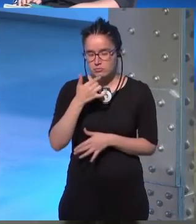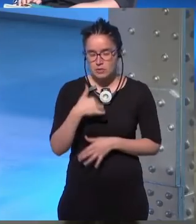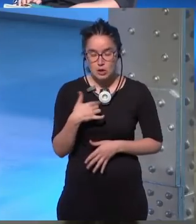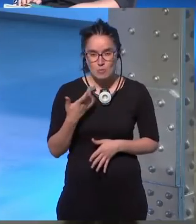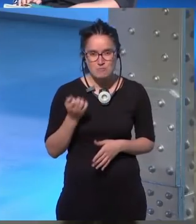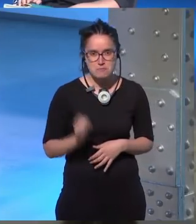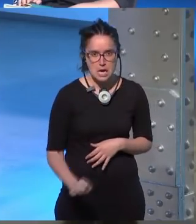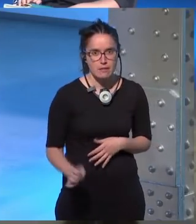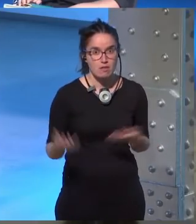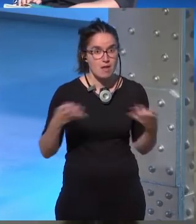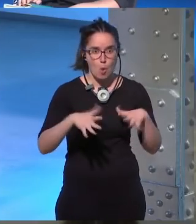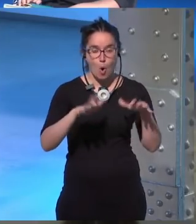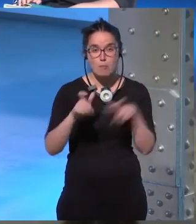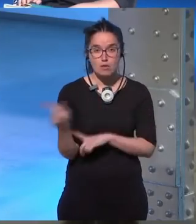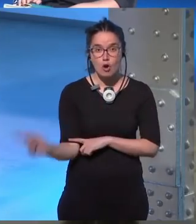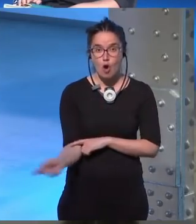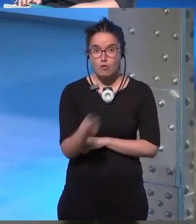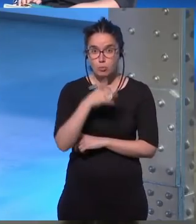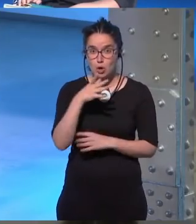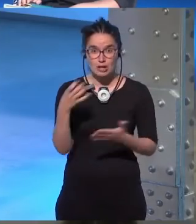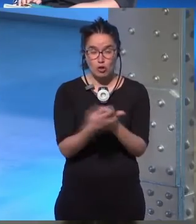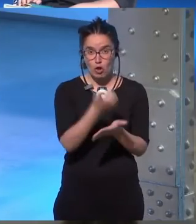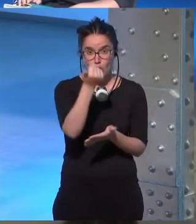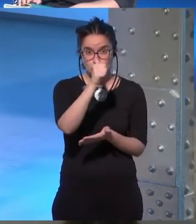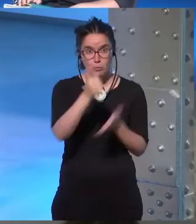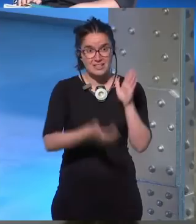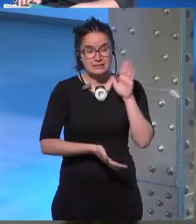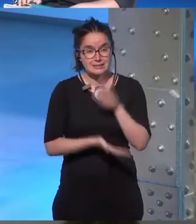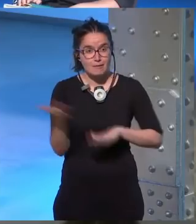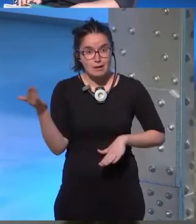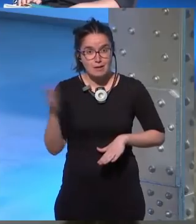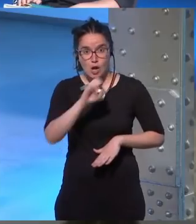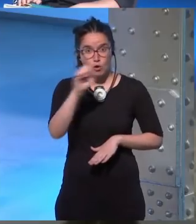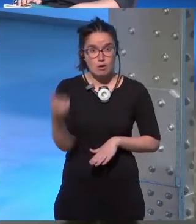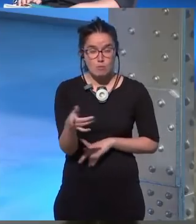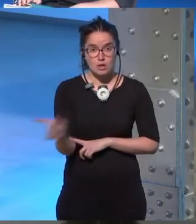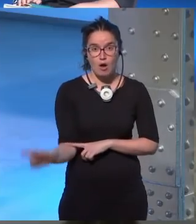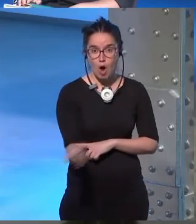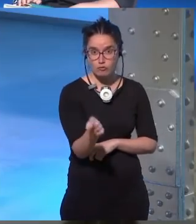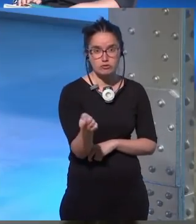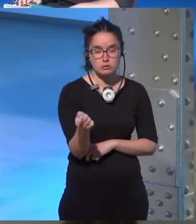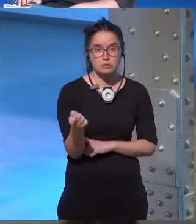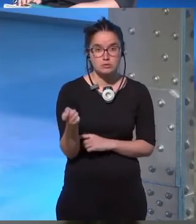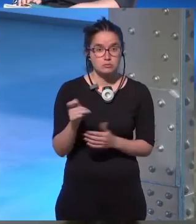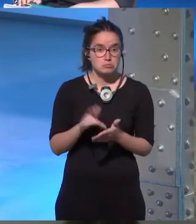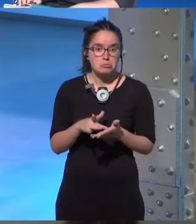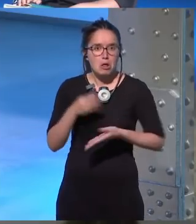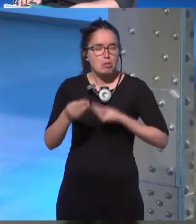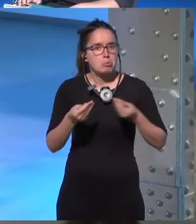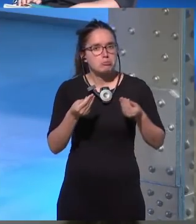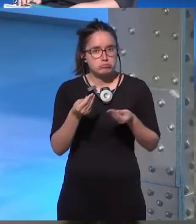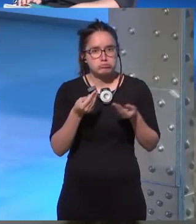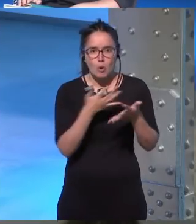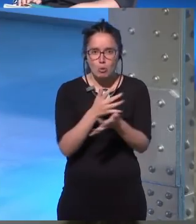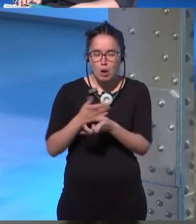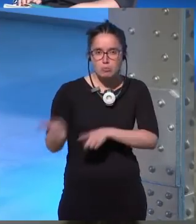mierda tengo que aprender a jugar a golf porque todos los tíos se van al club de golf se echan su recorrido y